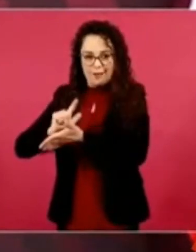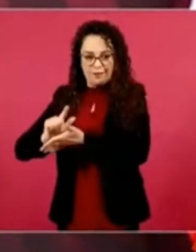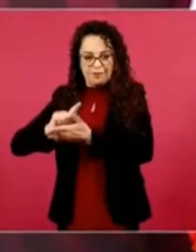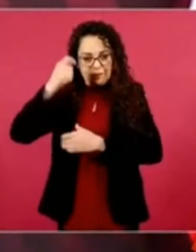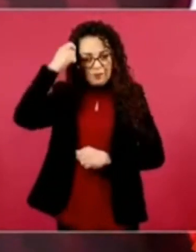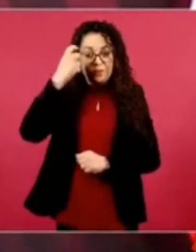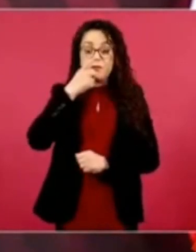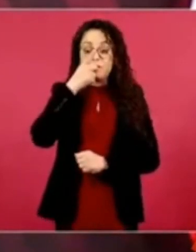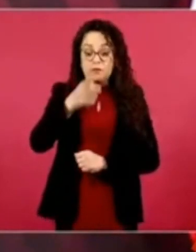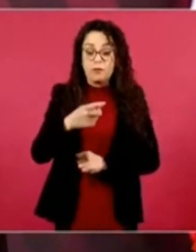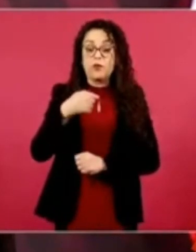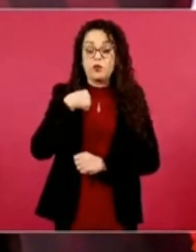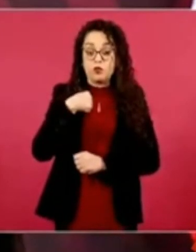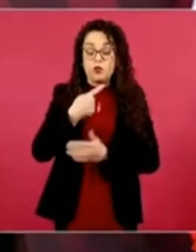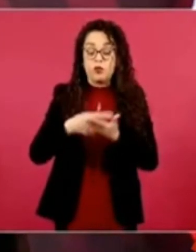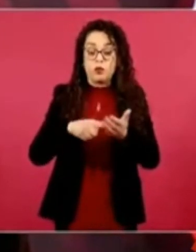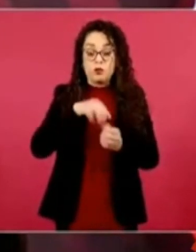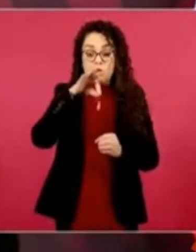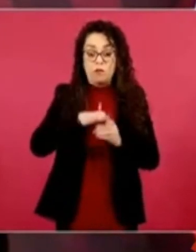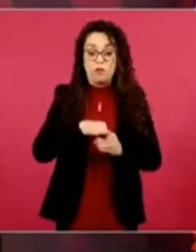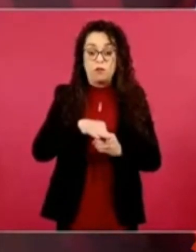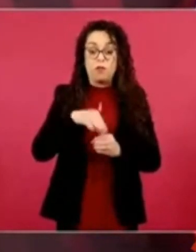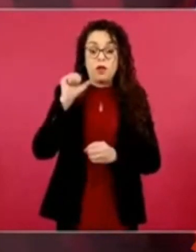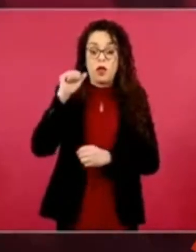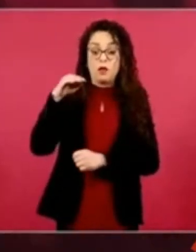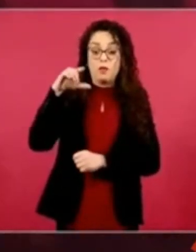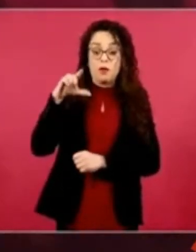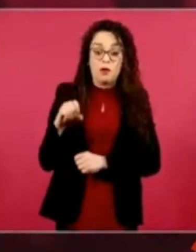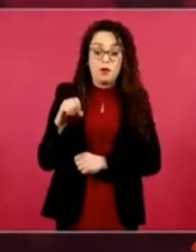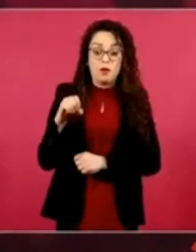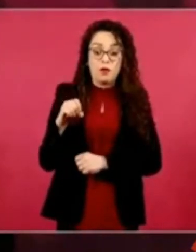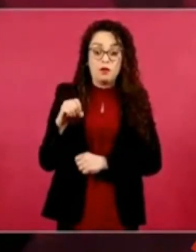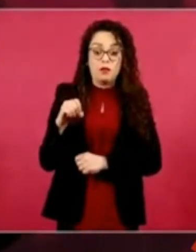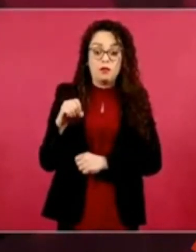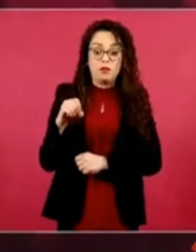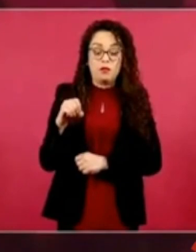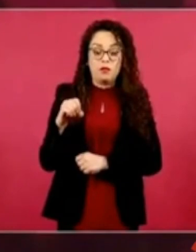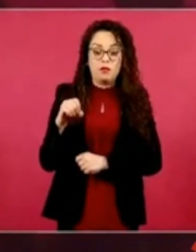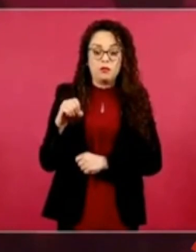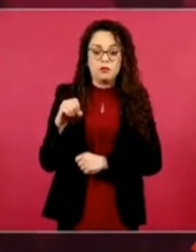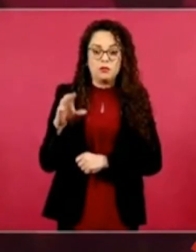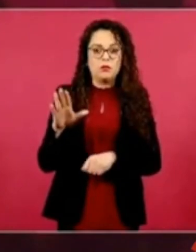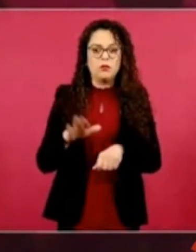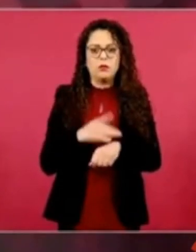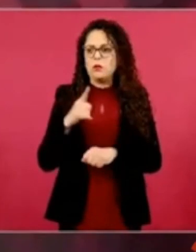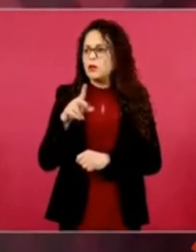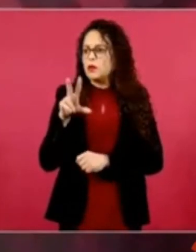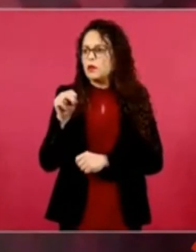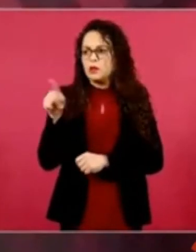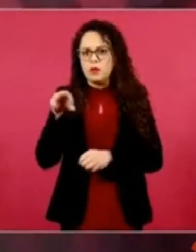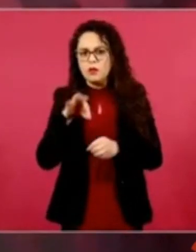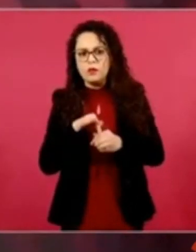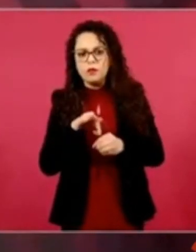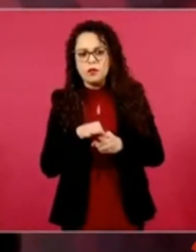votar por López Obrador, pero ¿por qué? Porque se va a caer la bolsa. Oye, pero si tú no tienes